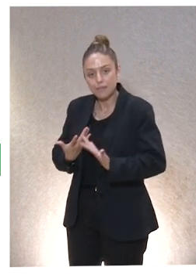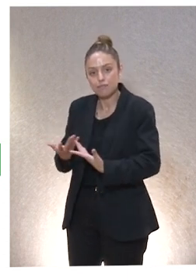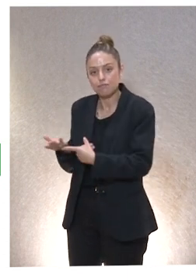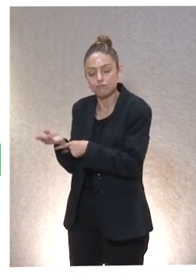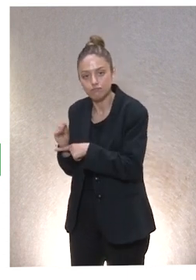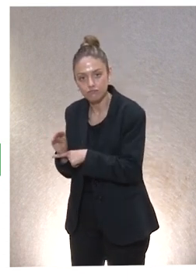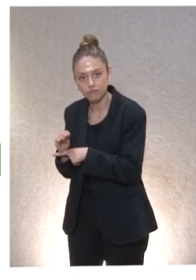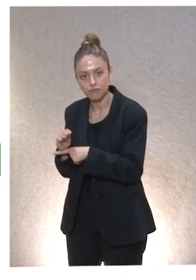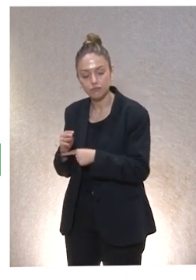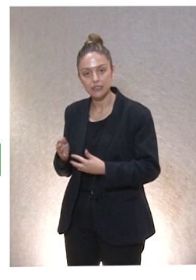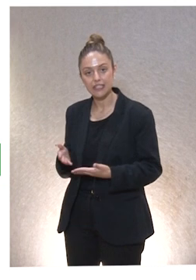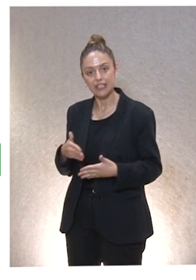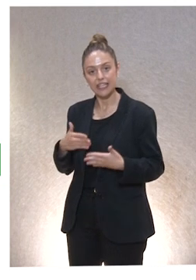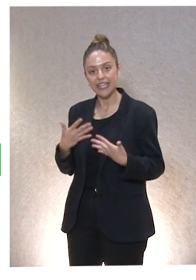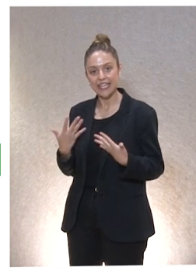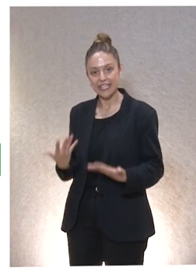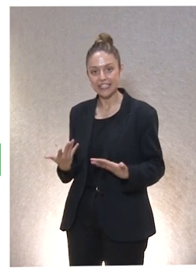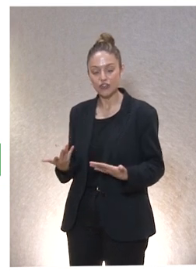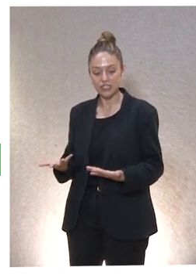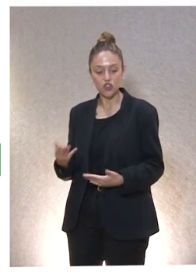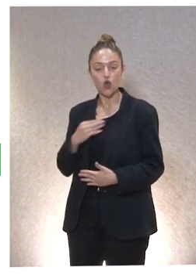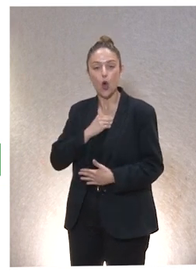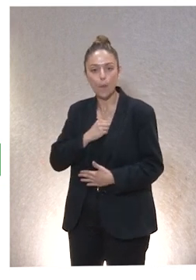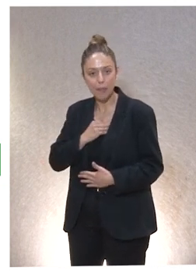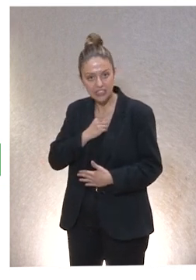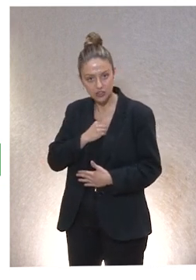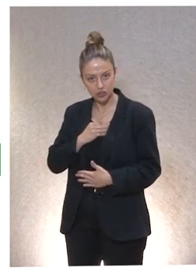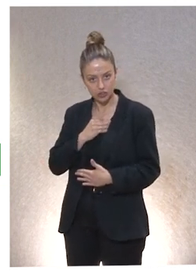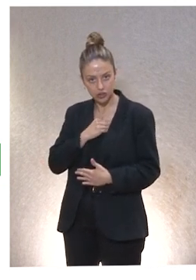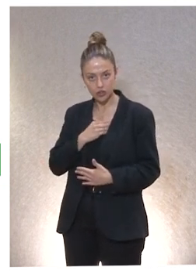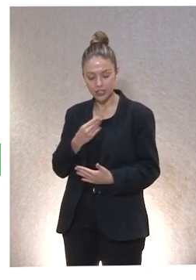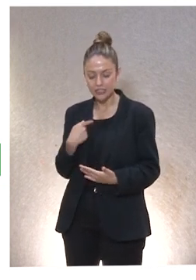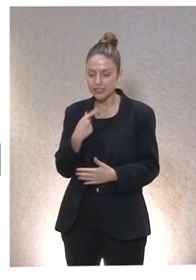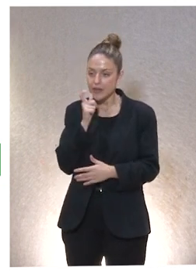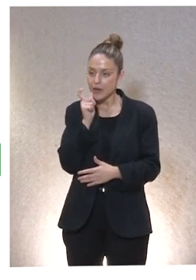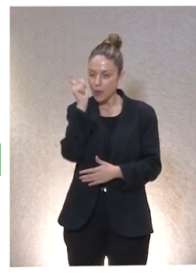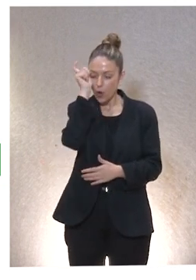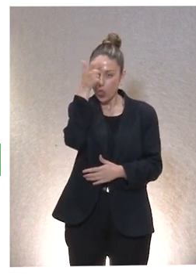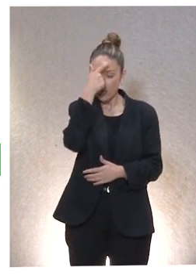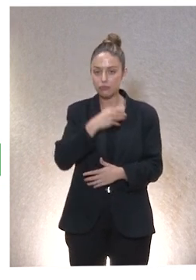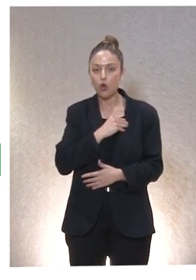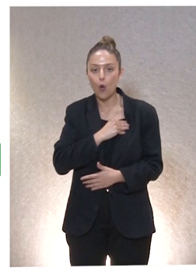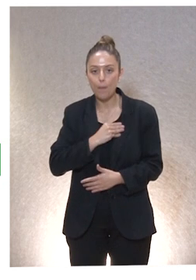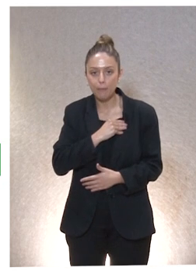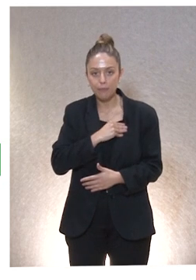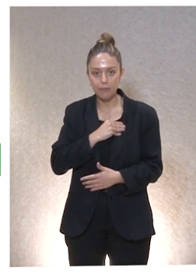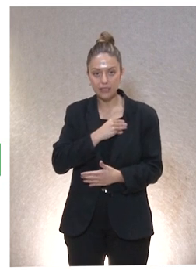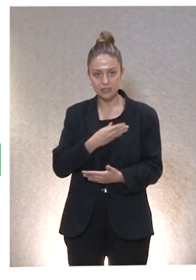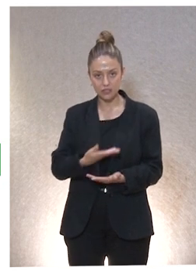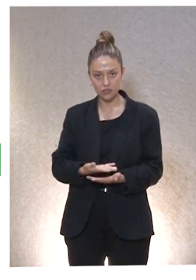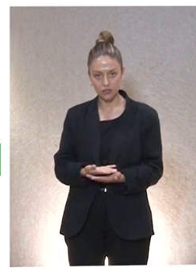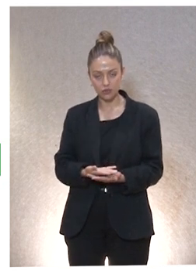ella. Y entonces eso alienta la compasión, la palabra compasión la tenemos maldita. Compasión es padecer con,